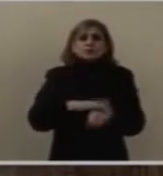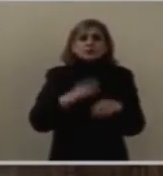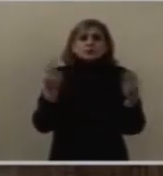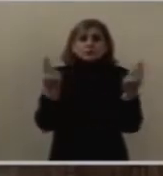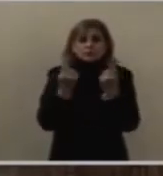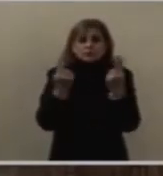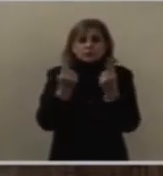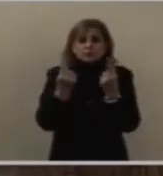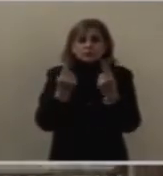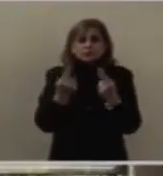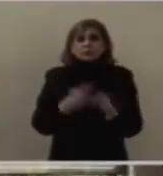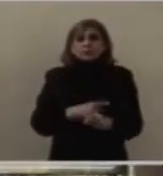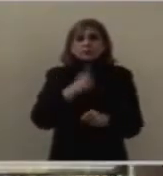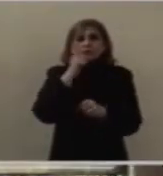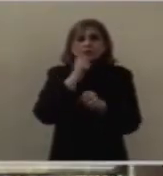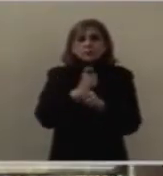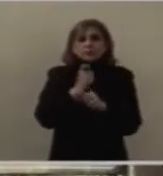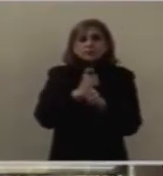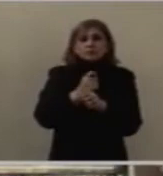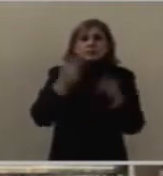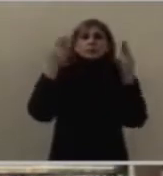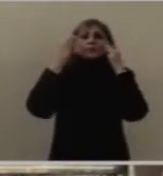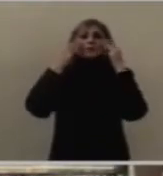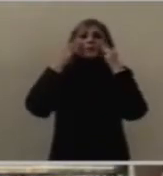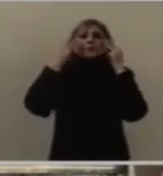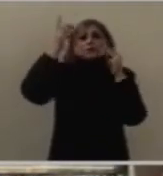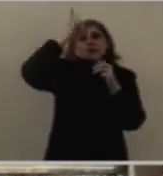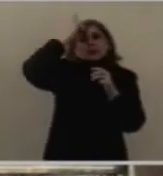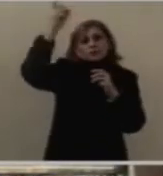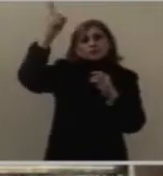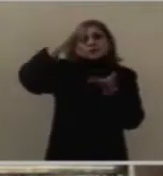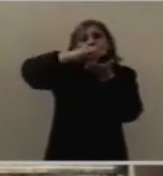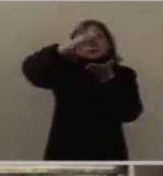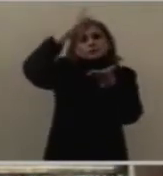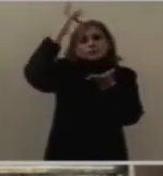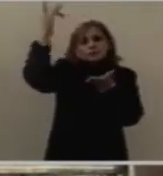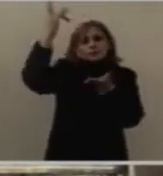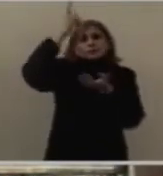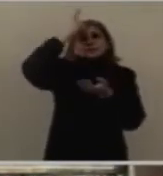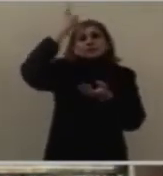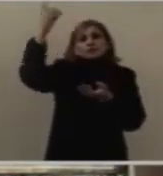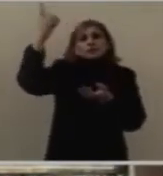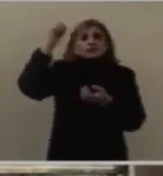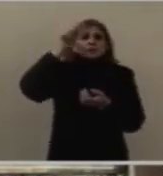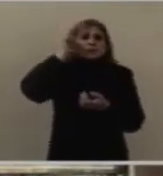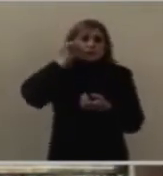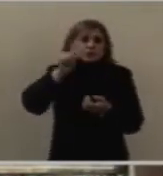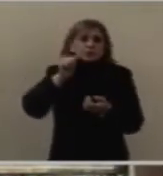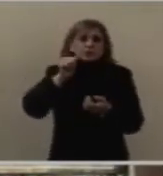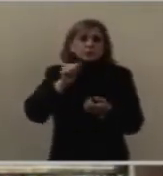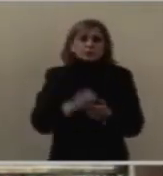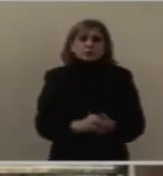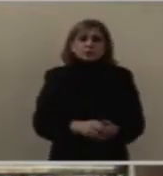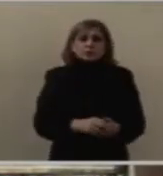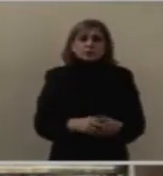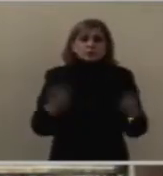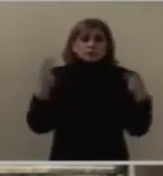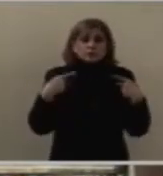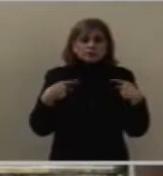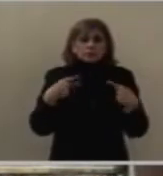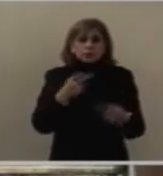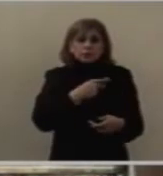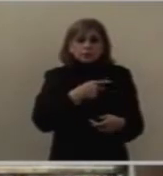Primero mirar a Dios y ser agradecidos. El pobre de espíritu